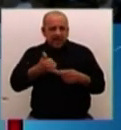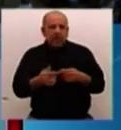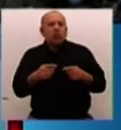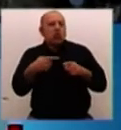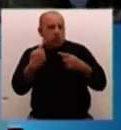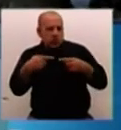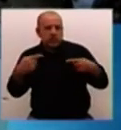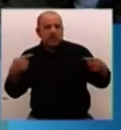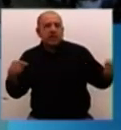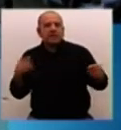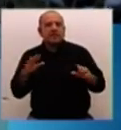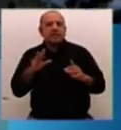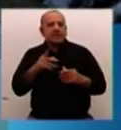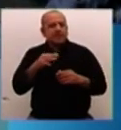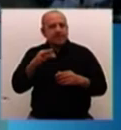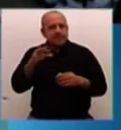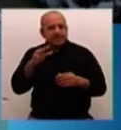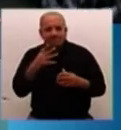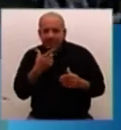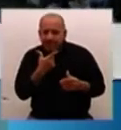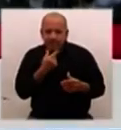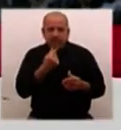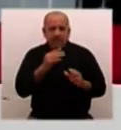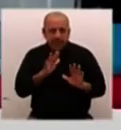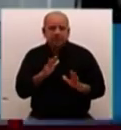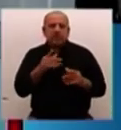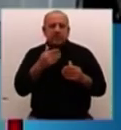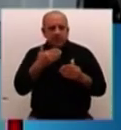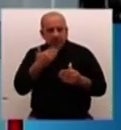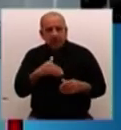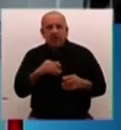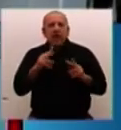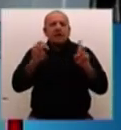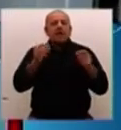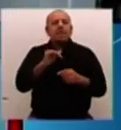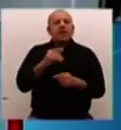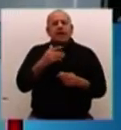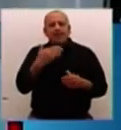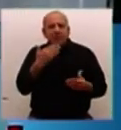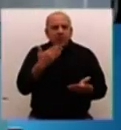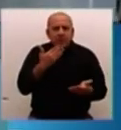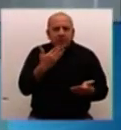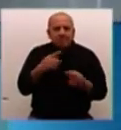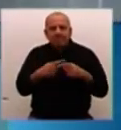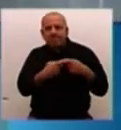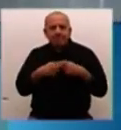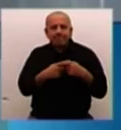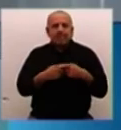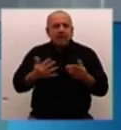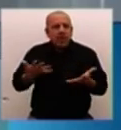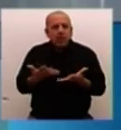vinculados a la ciencia. El de la paz siempre es polémico, y lo que es más polémico es que no estamos en un momento